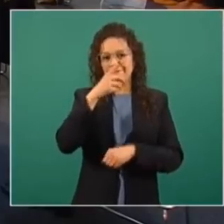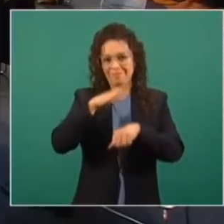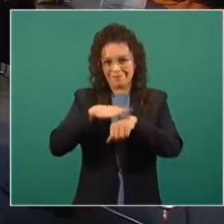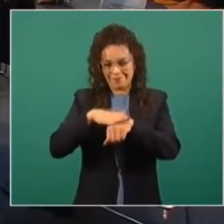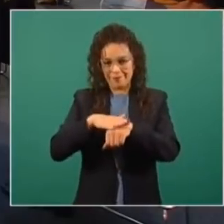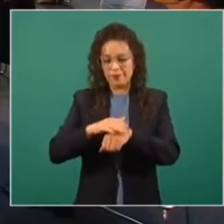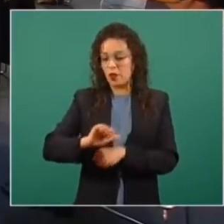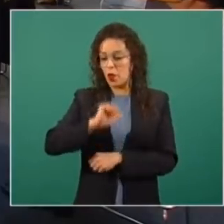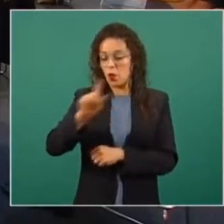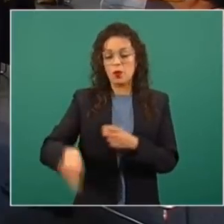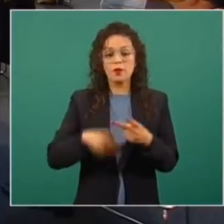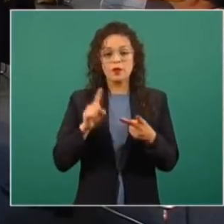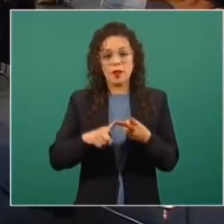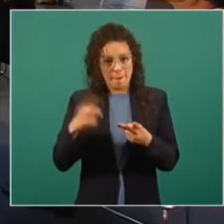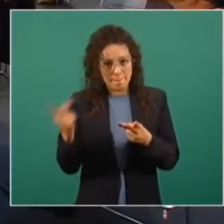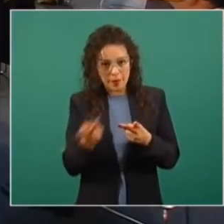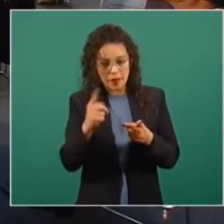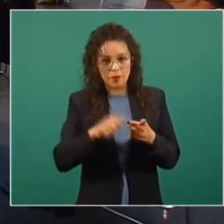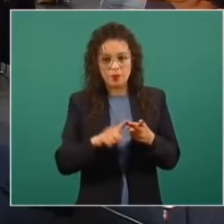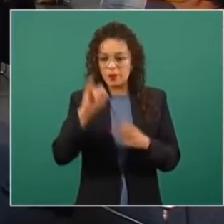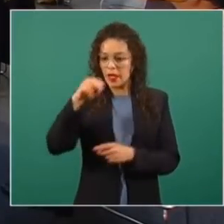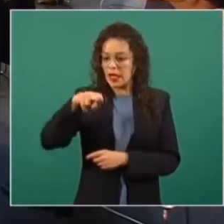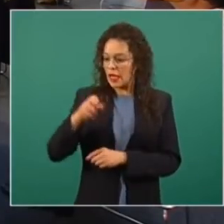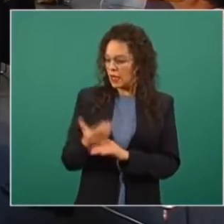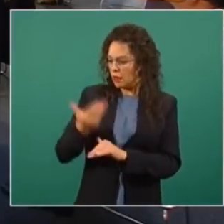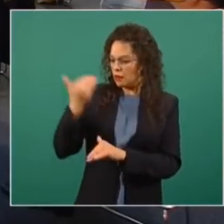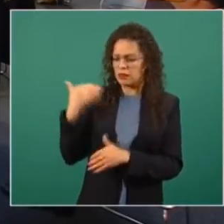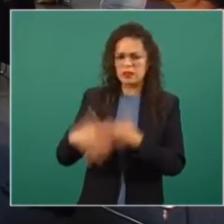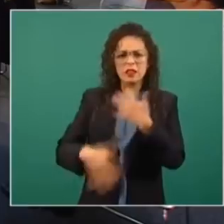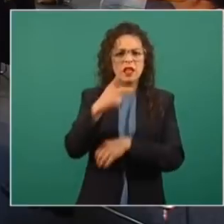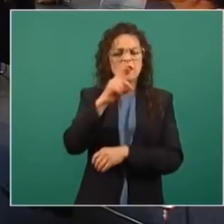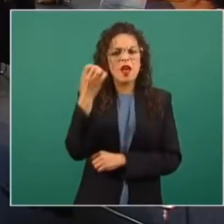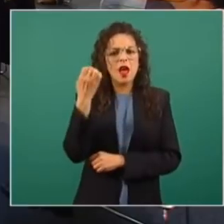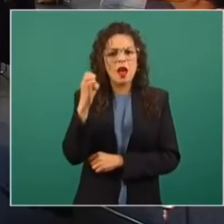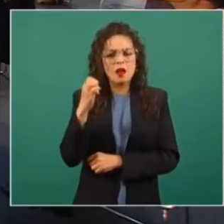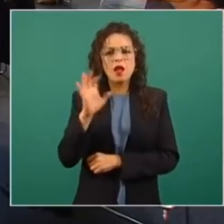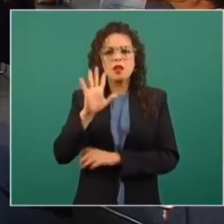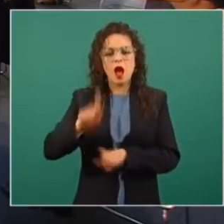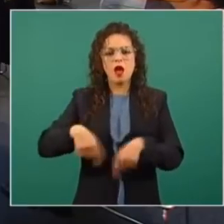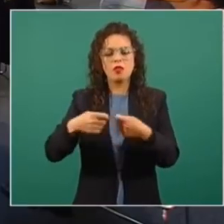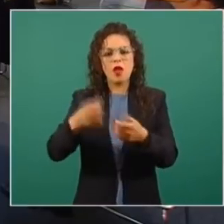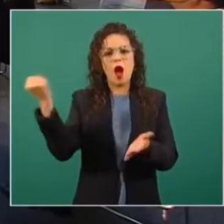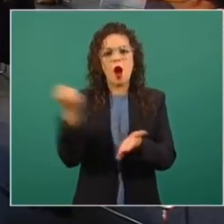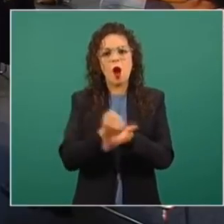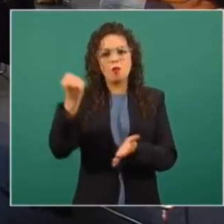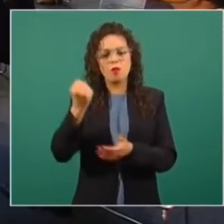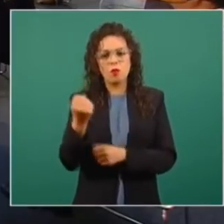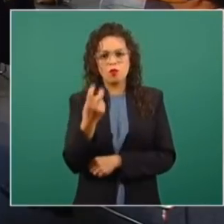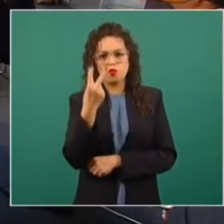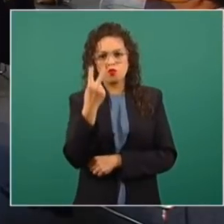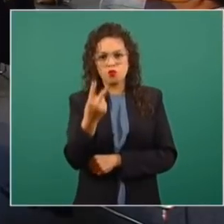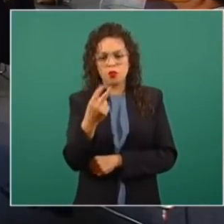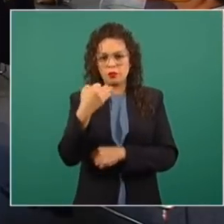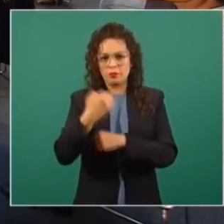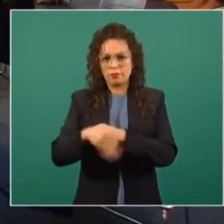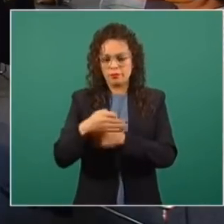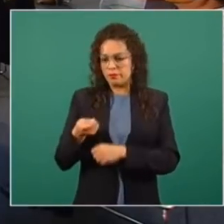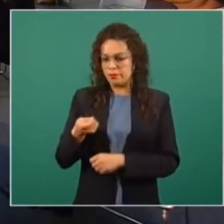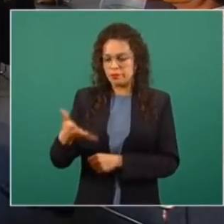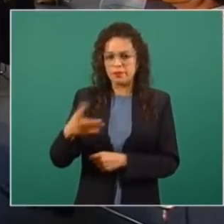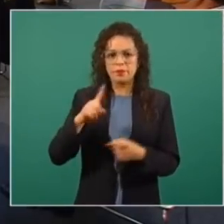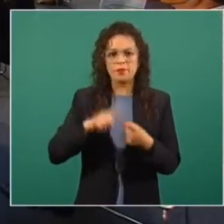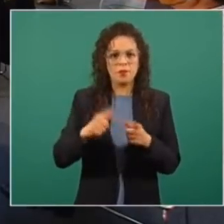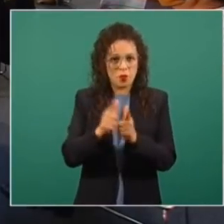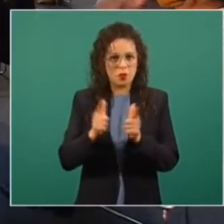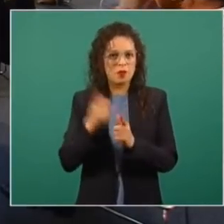El INE, señor presidente, el pasado 15 de enero aprobó dos coaliciones parciales denominadas Va